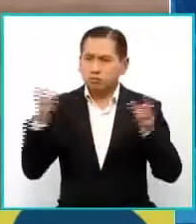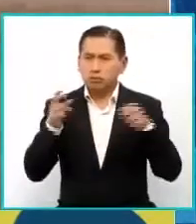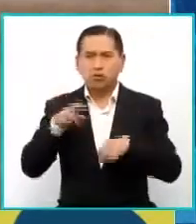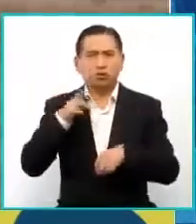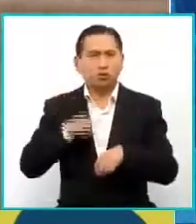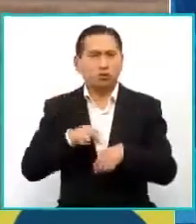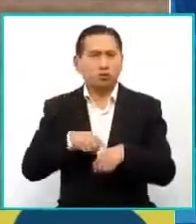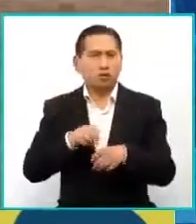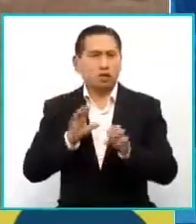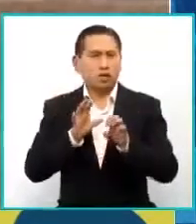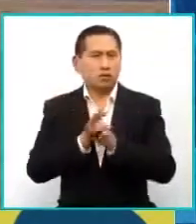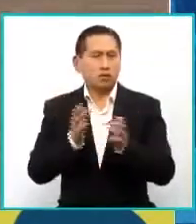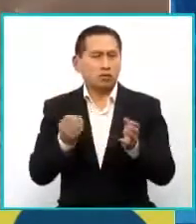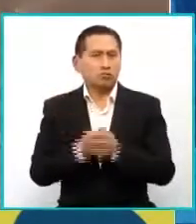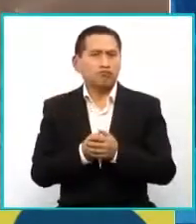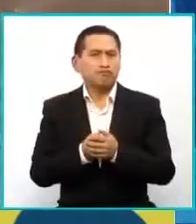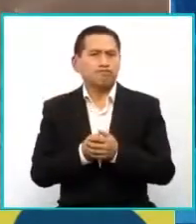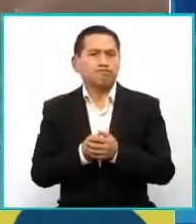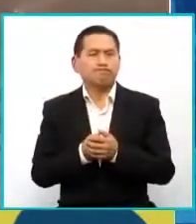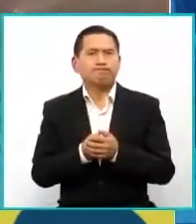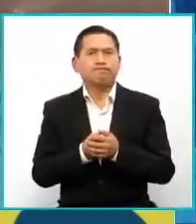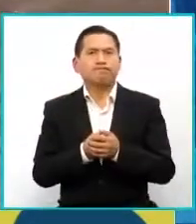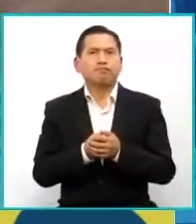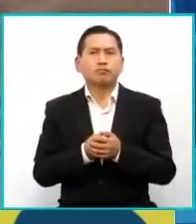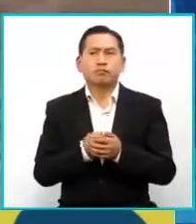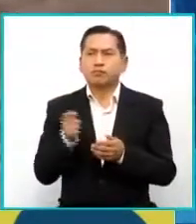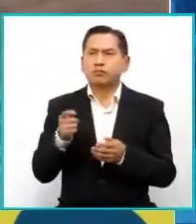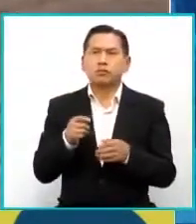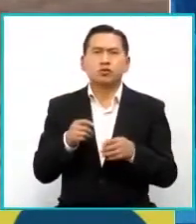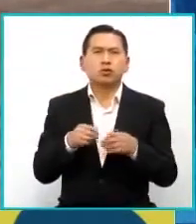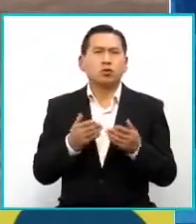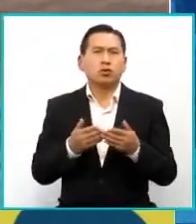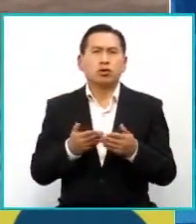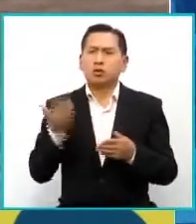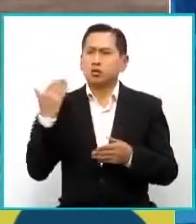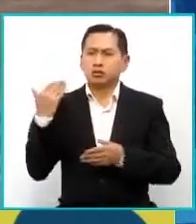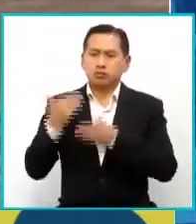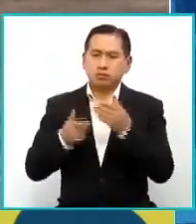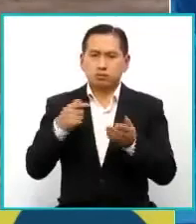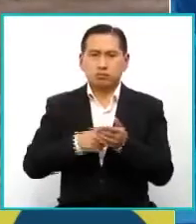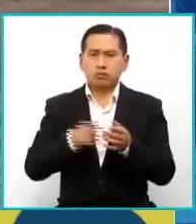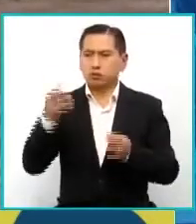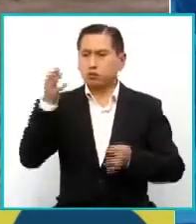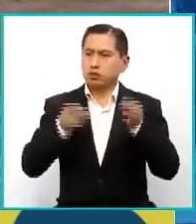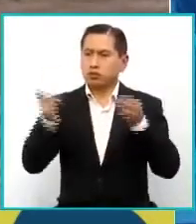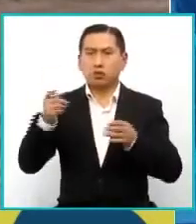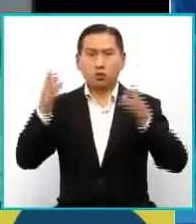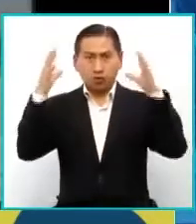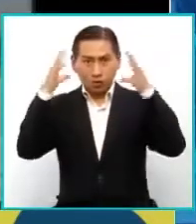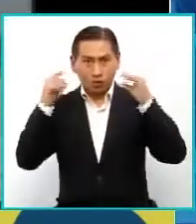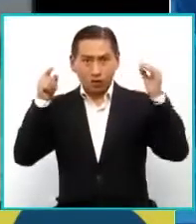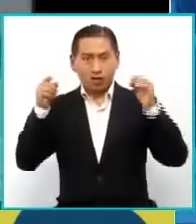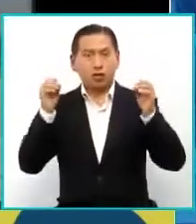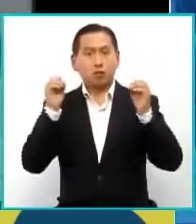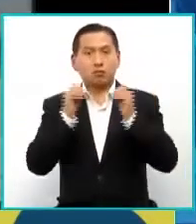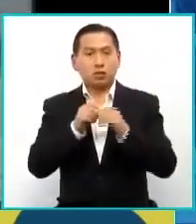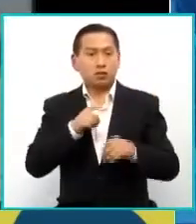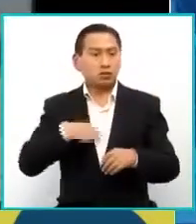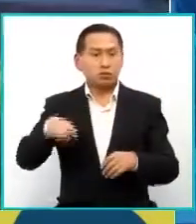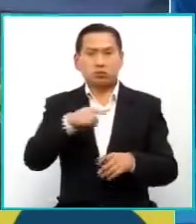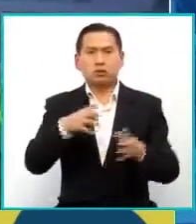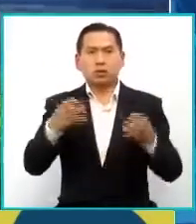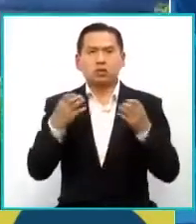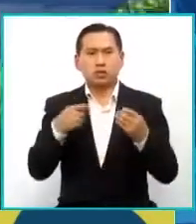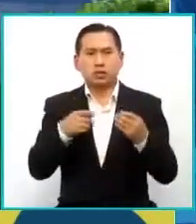como por ejemplo, como durante el proceso del juicio de la Haya, al mismo tiempo estaban queriendo